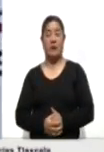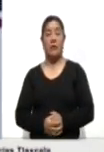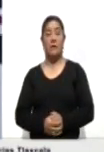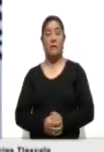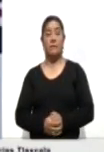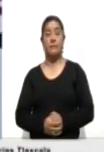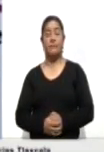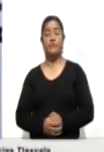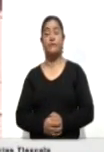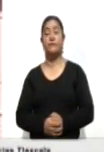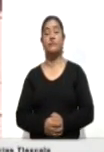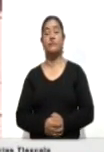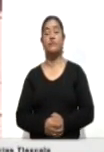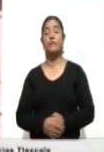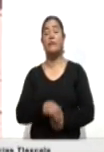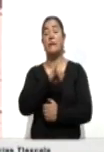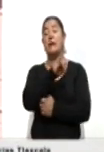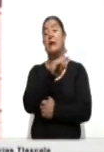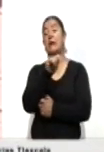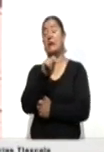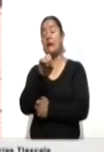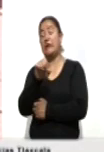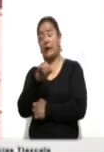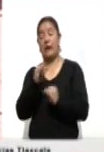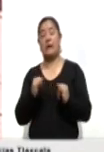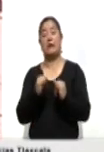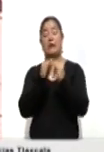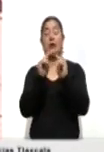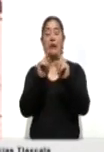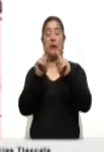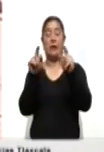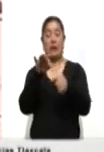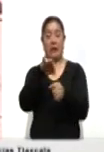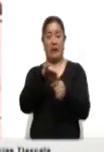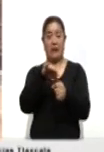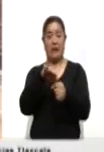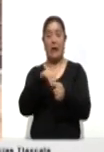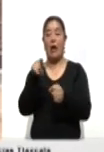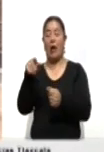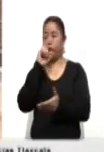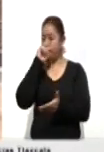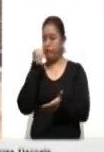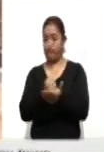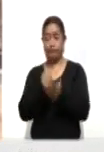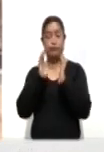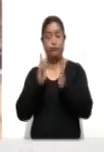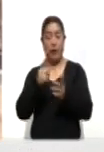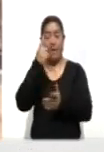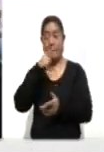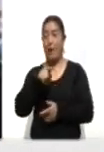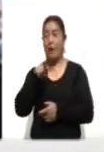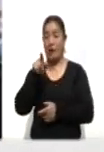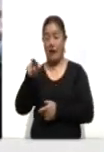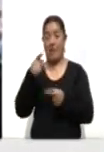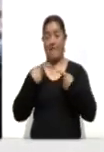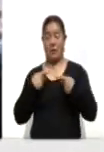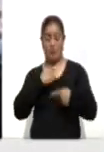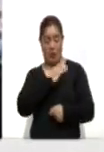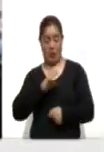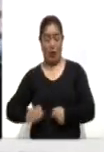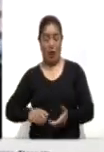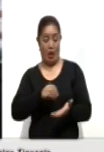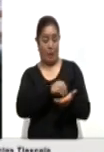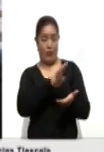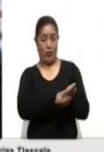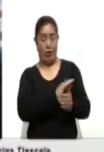El Instituto Tlaxcalteca de Elecciones aprobó un manual y protocolo sanitario para el registro de candidaturas para el proceso electoral local ordinario